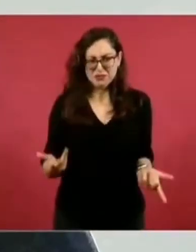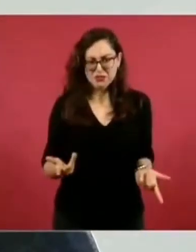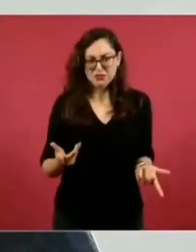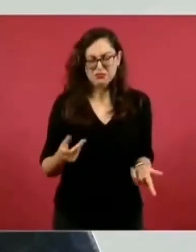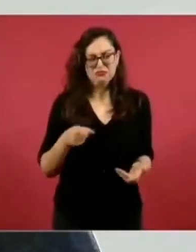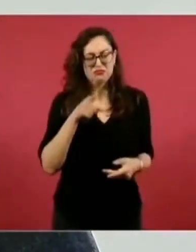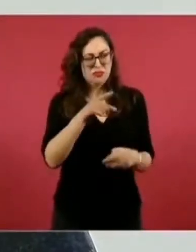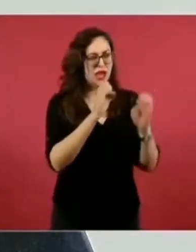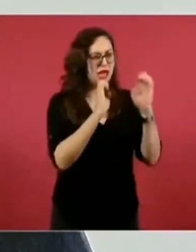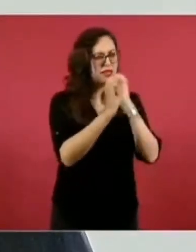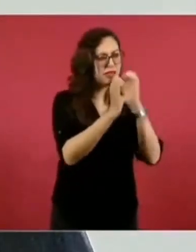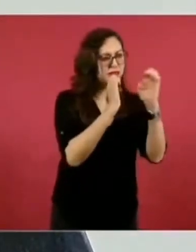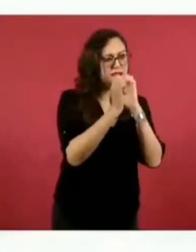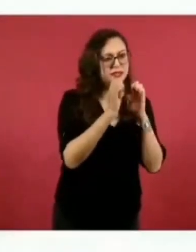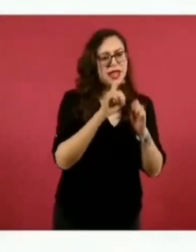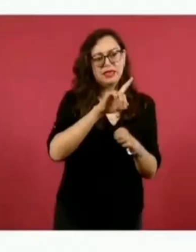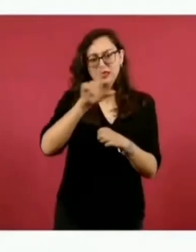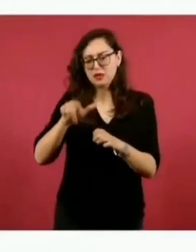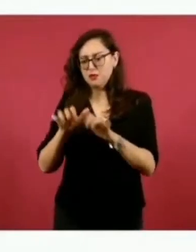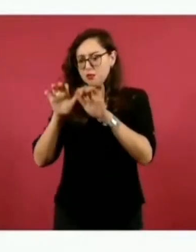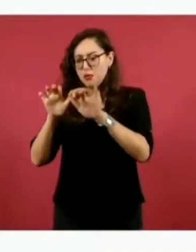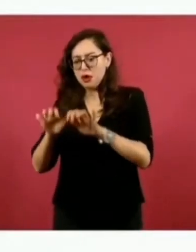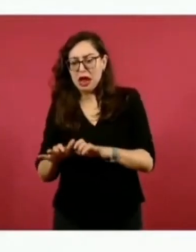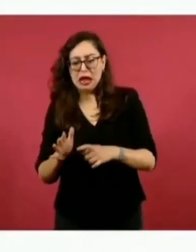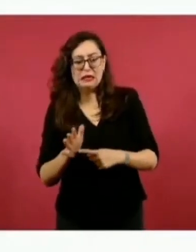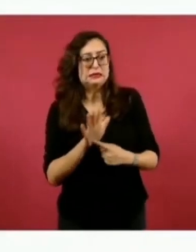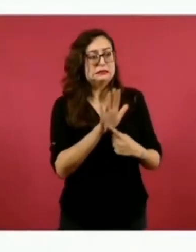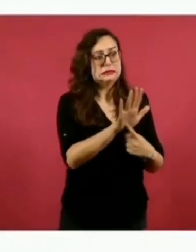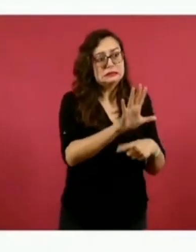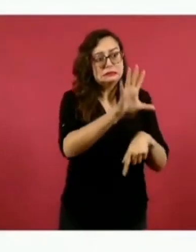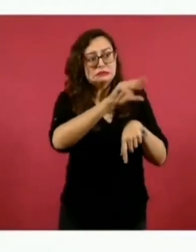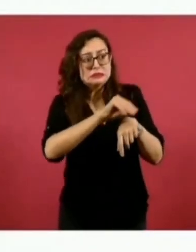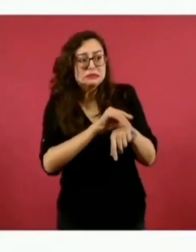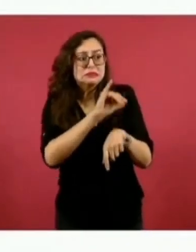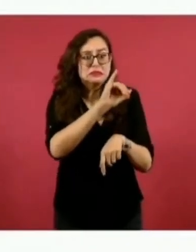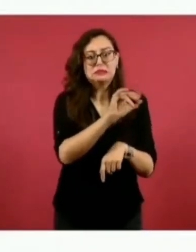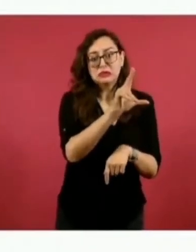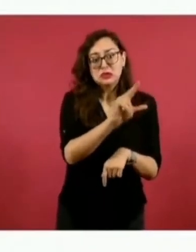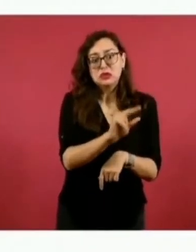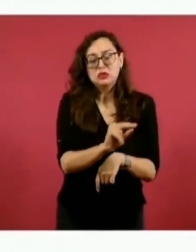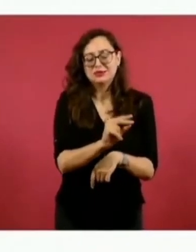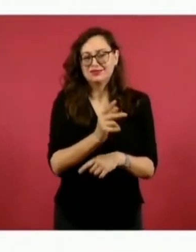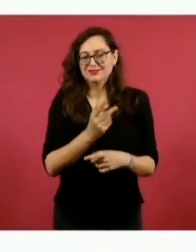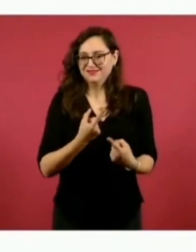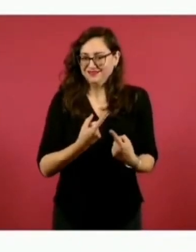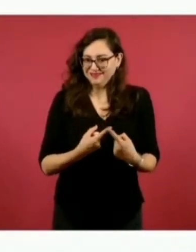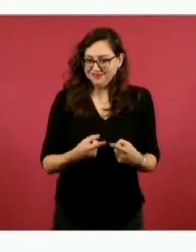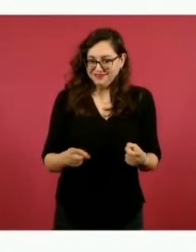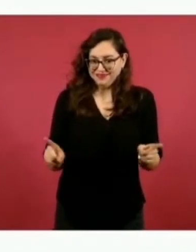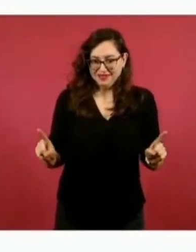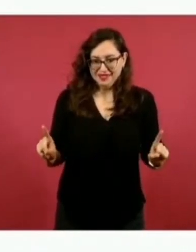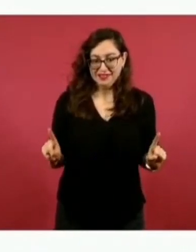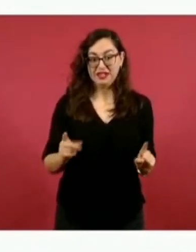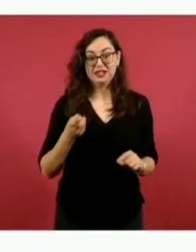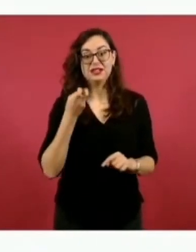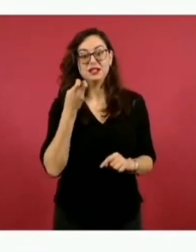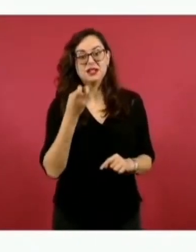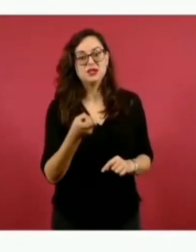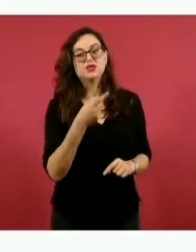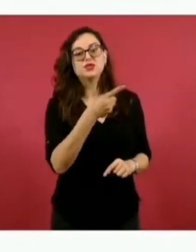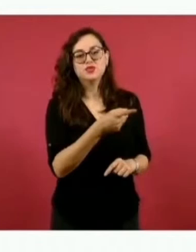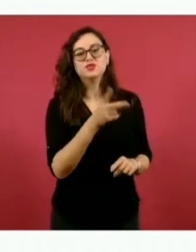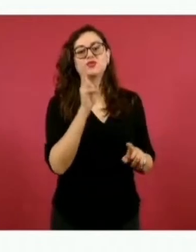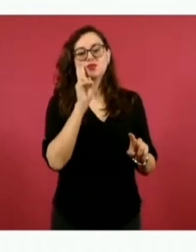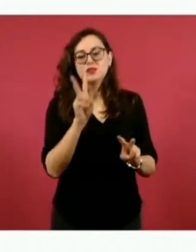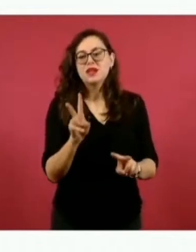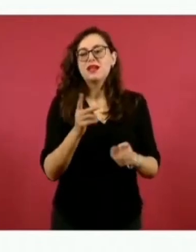mismos dicen, pero pues si se trata de pedir el visto bueno, ahí cambia la cosa. No, no son fuentes de primera, son patrón y empleado.